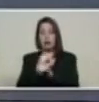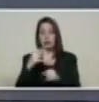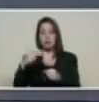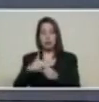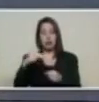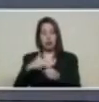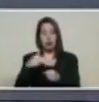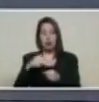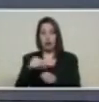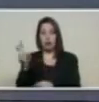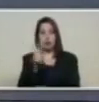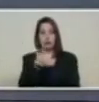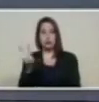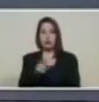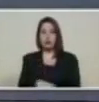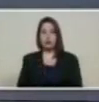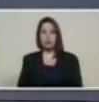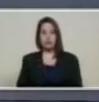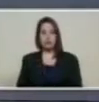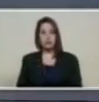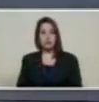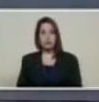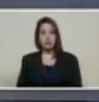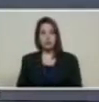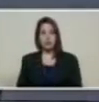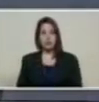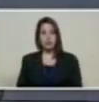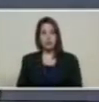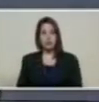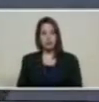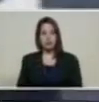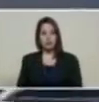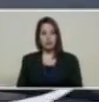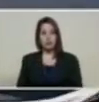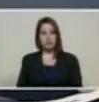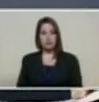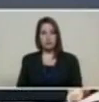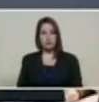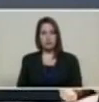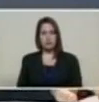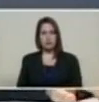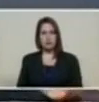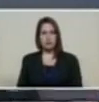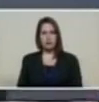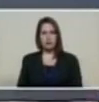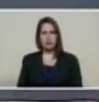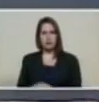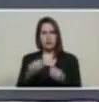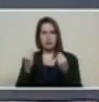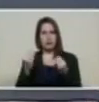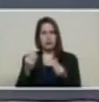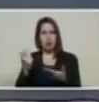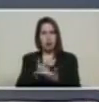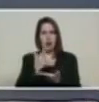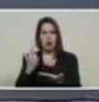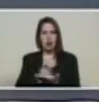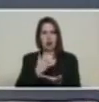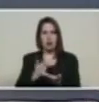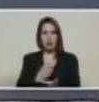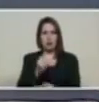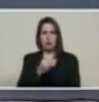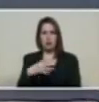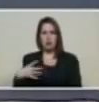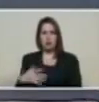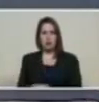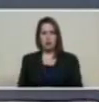venezolana yo voy a proceder después de haber firmado el libro blanco voy a proceder